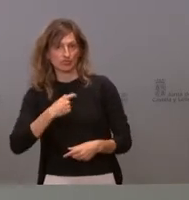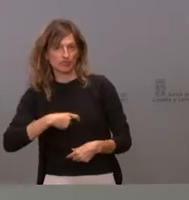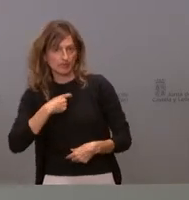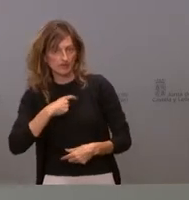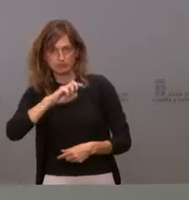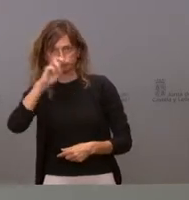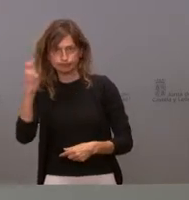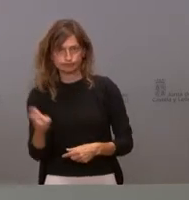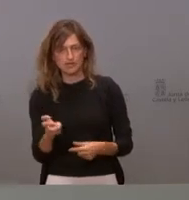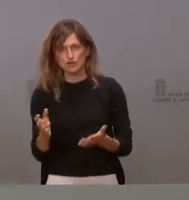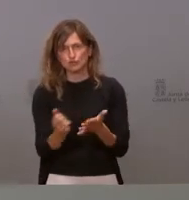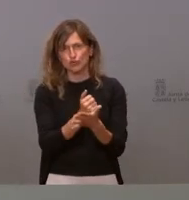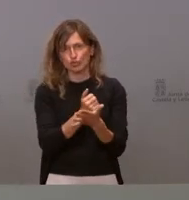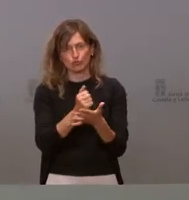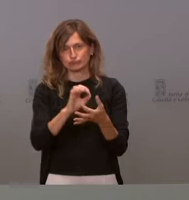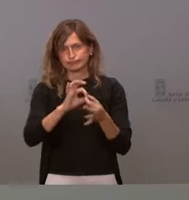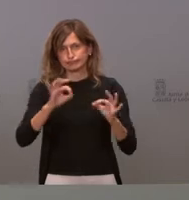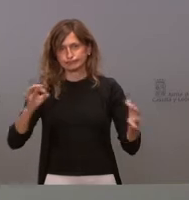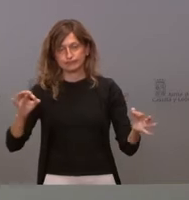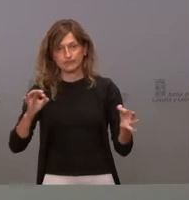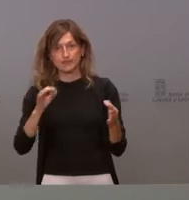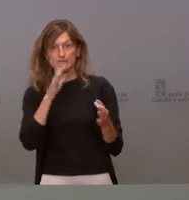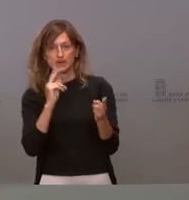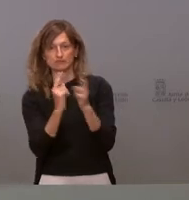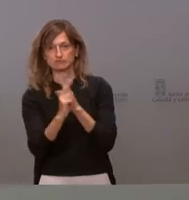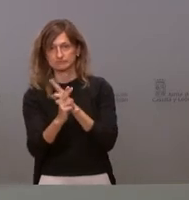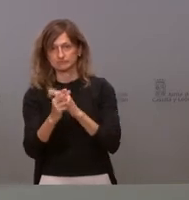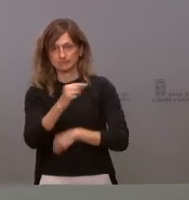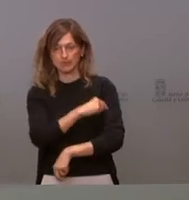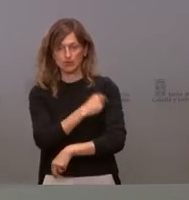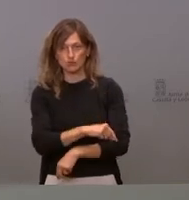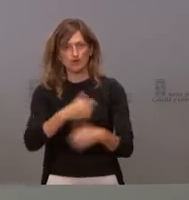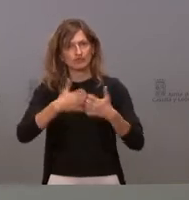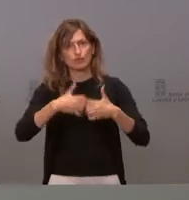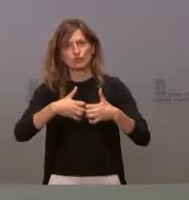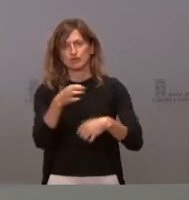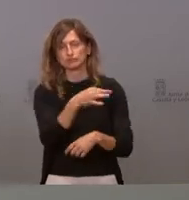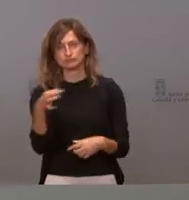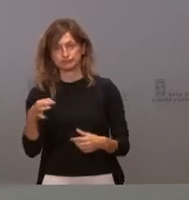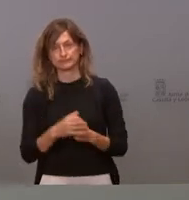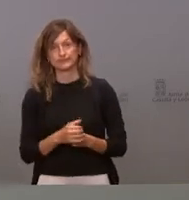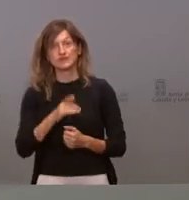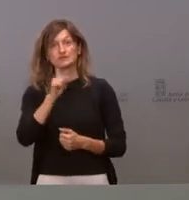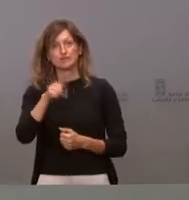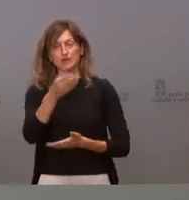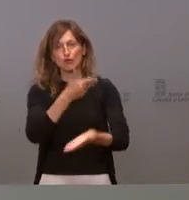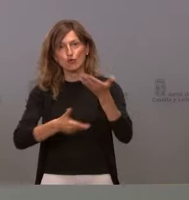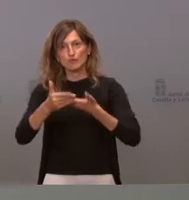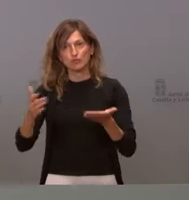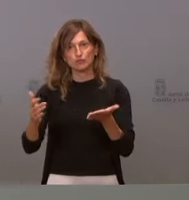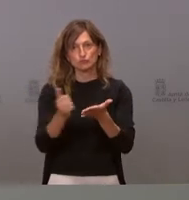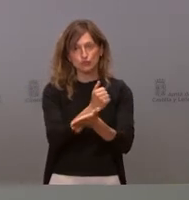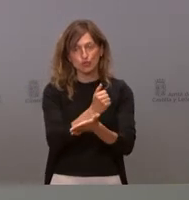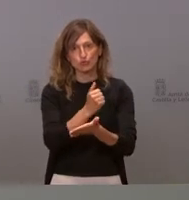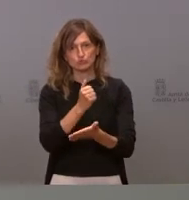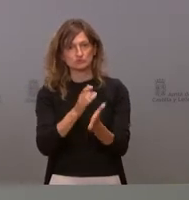decir, todo el engranaje puesto en marcha para dar respuesta a la vacunación está funcionando y yo creo que la colaboración de todos es algo